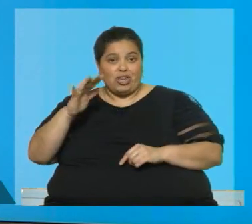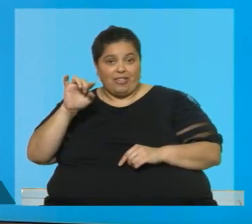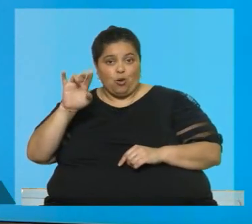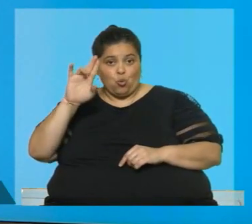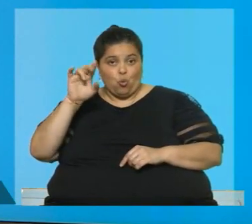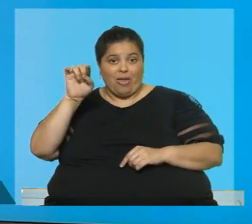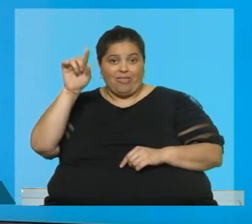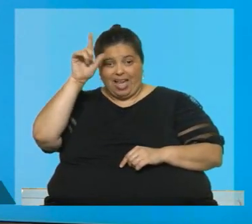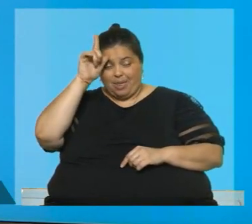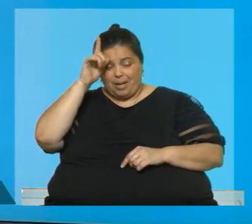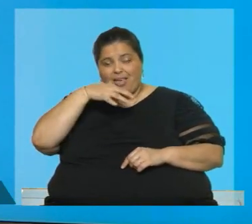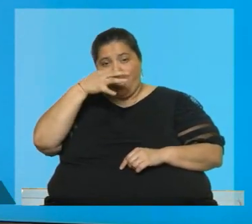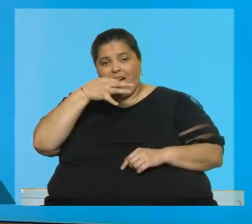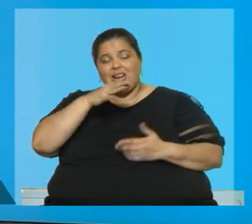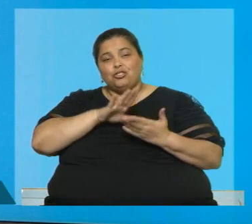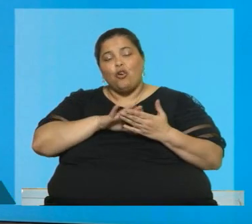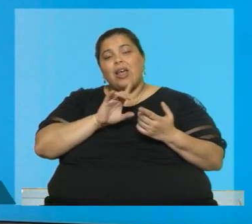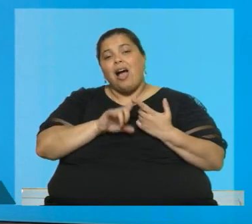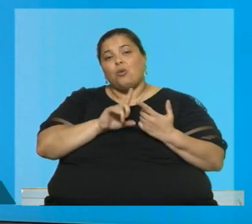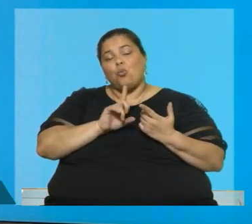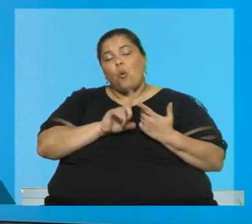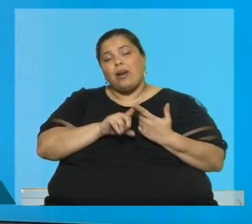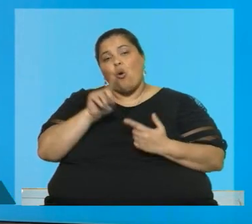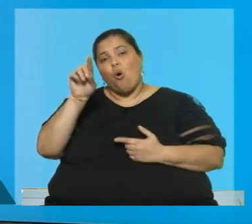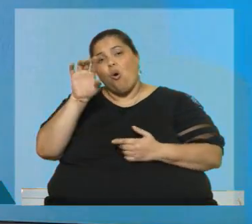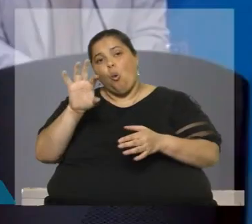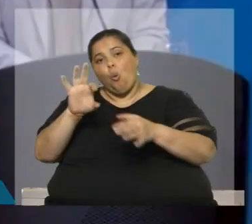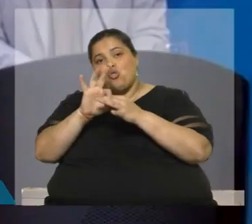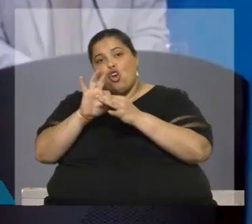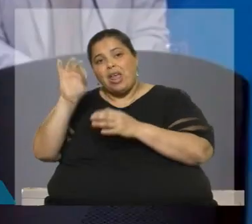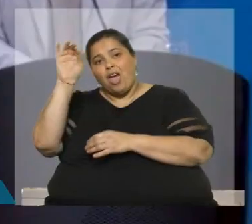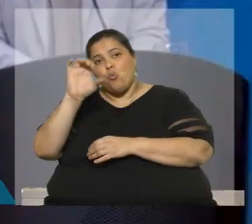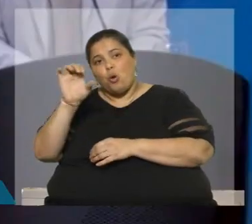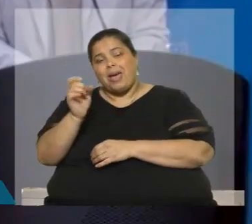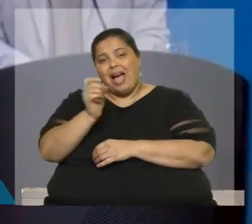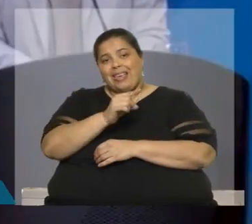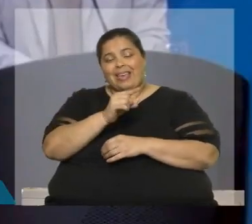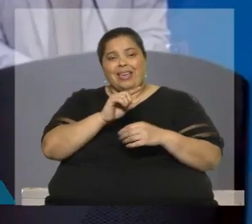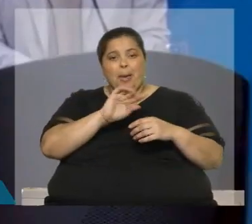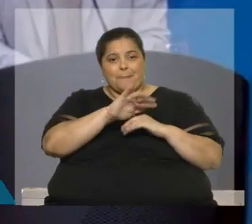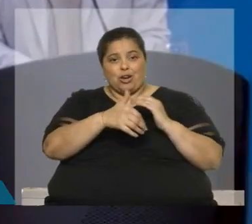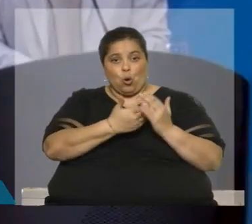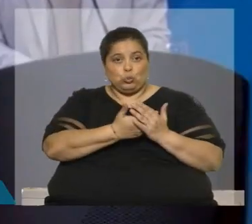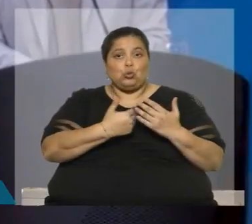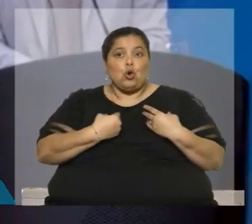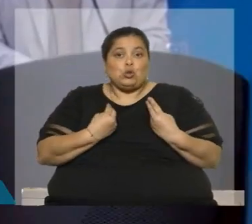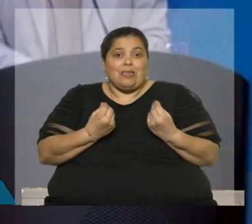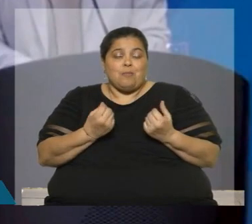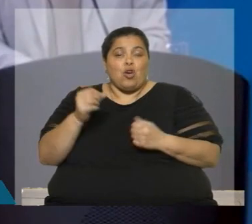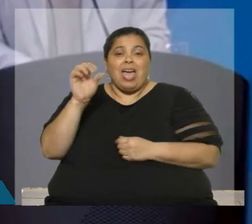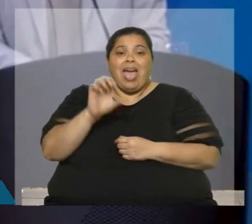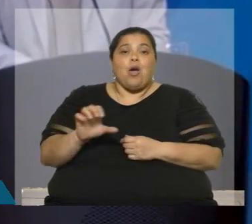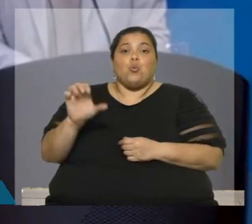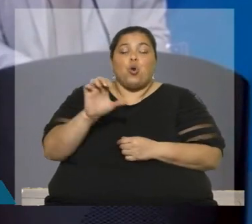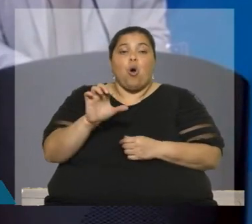Alemania, sobre el tratado entre el Mercosur y la Unión Europea. Lo sentimos así, que Europa, como alguna otra región, empieza o